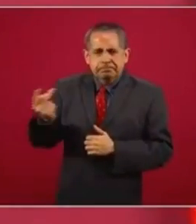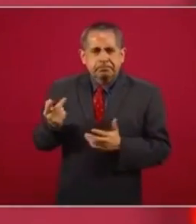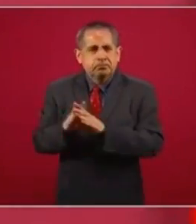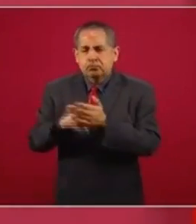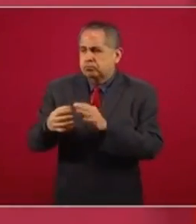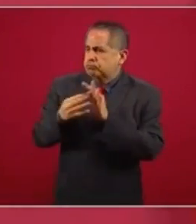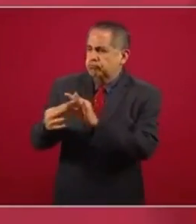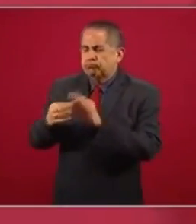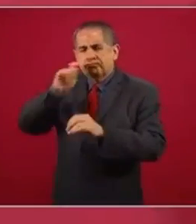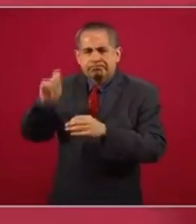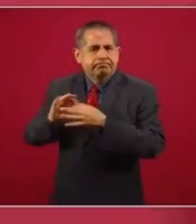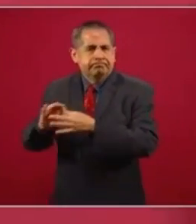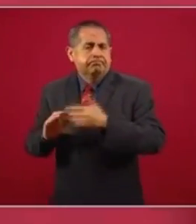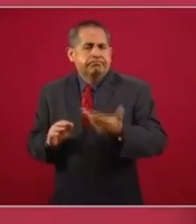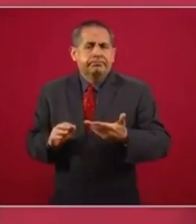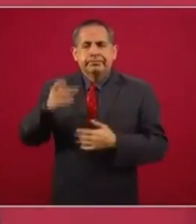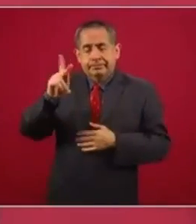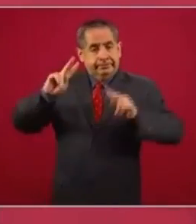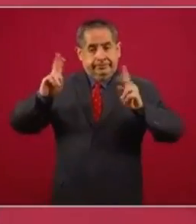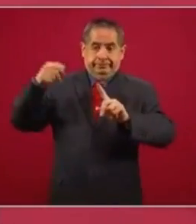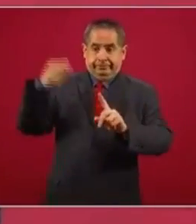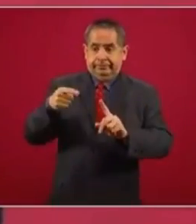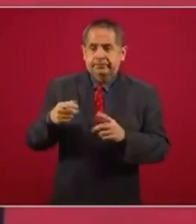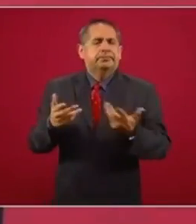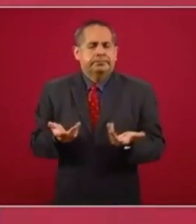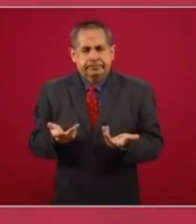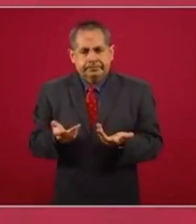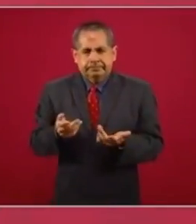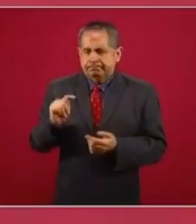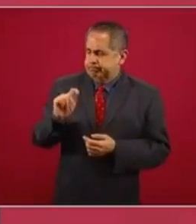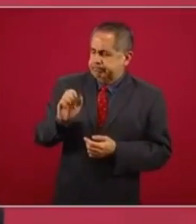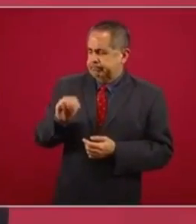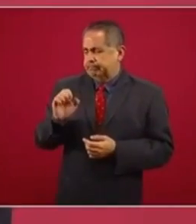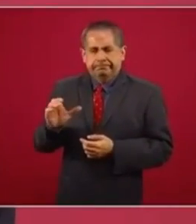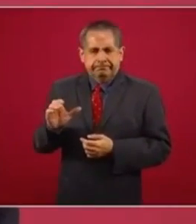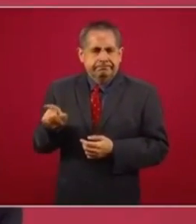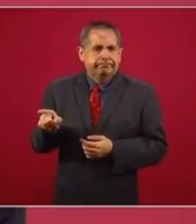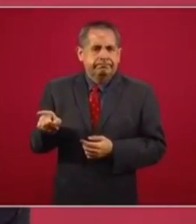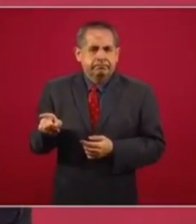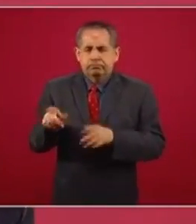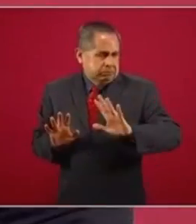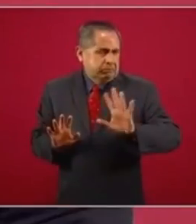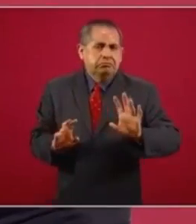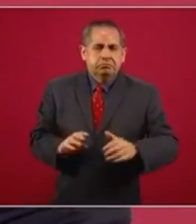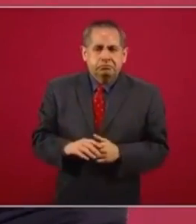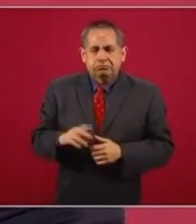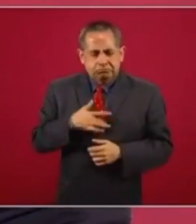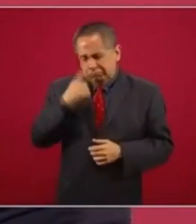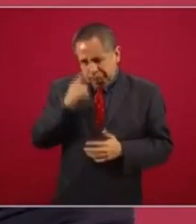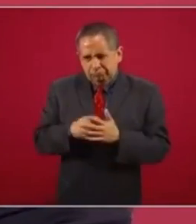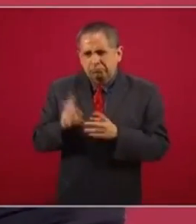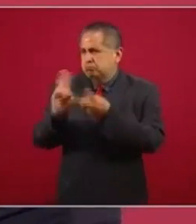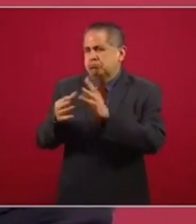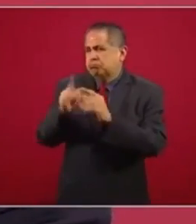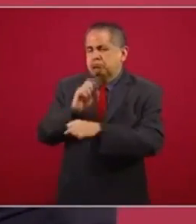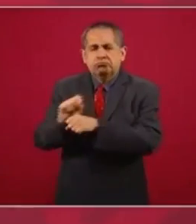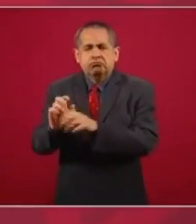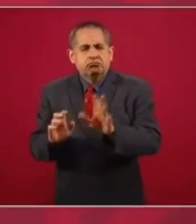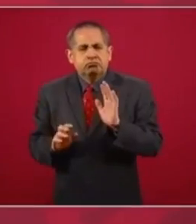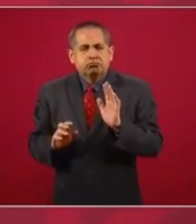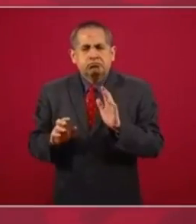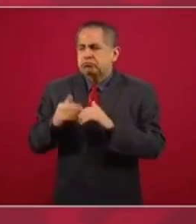cooperación, de amistad, pero el tema básico es el del tratado. Seguramente se van a abordar